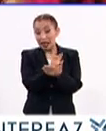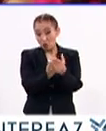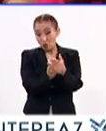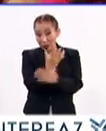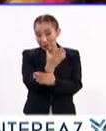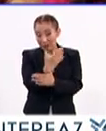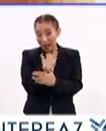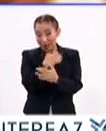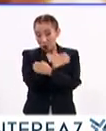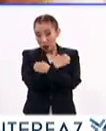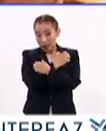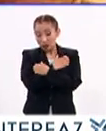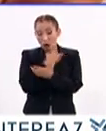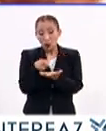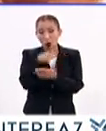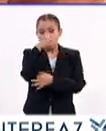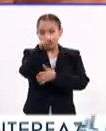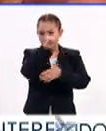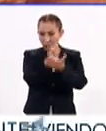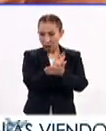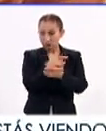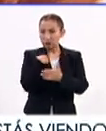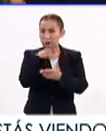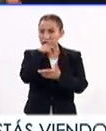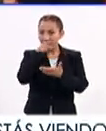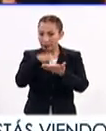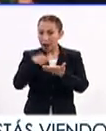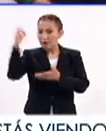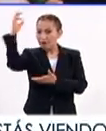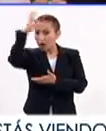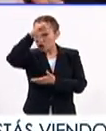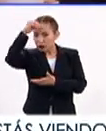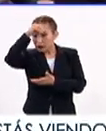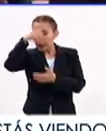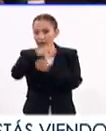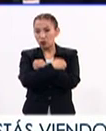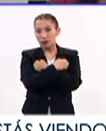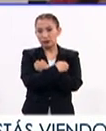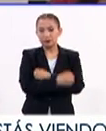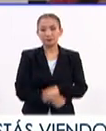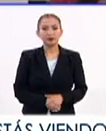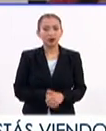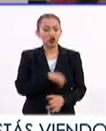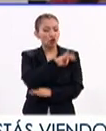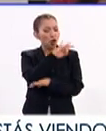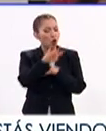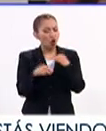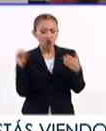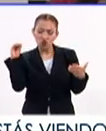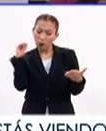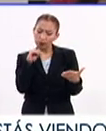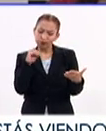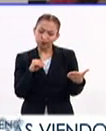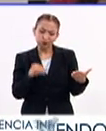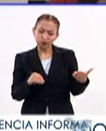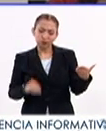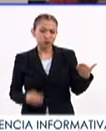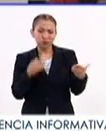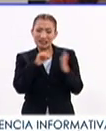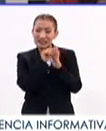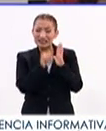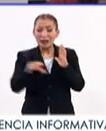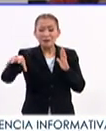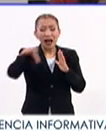educativa conlleva cambios de índole jurídico, conceptual, filosófico y educativo. Todo esto nos va a llevar a construir un